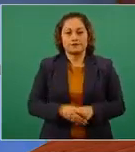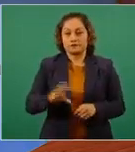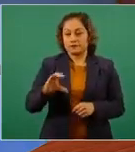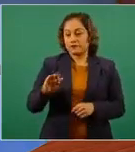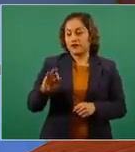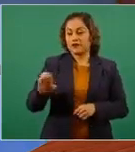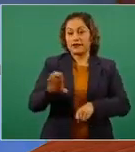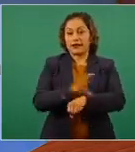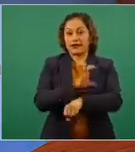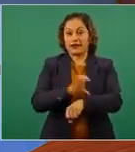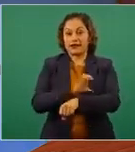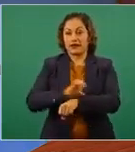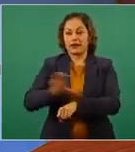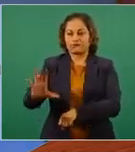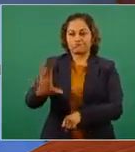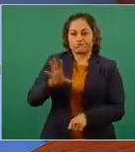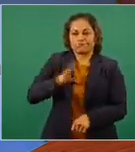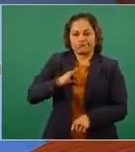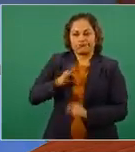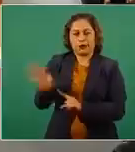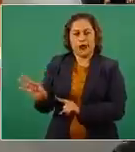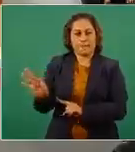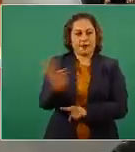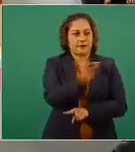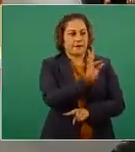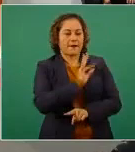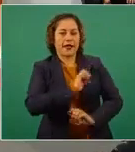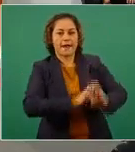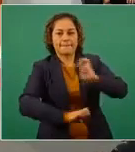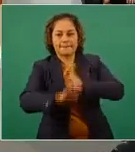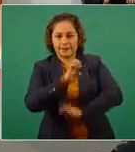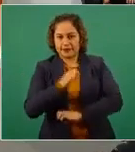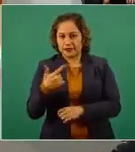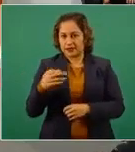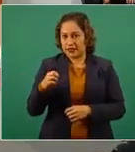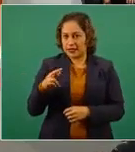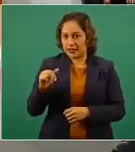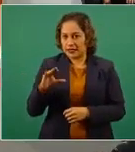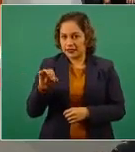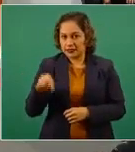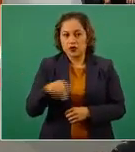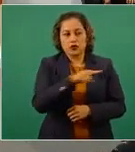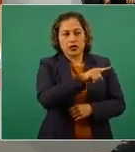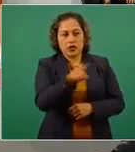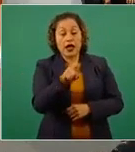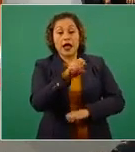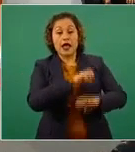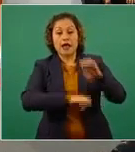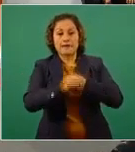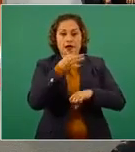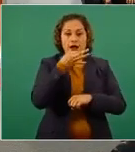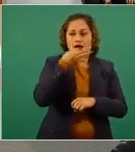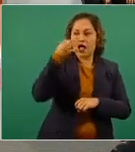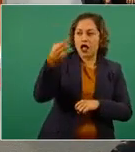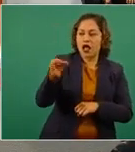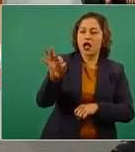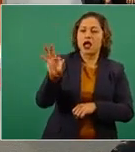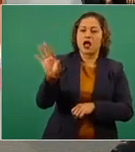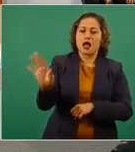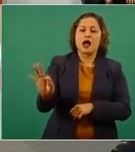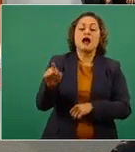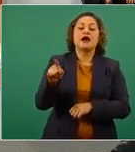nos notificó, notificó a las empresas de generación. También las empresas de generación notificaron al SENACE, en la siguiente lámina,